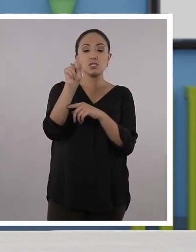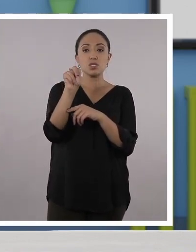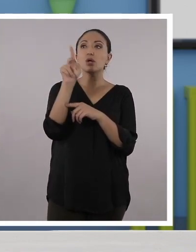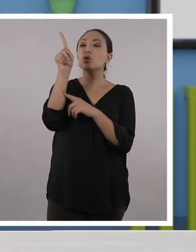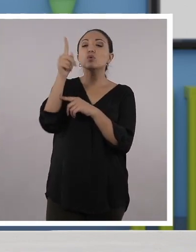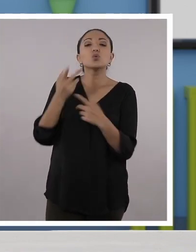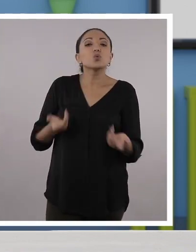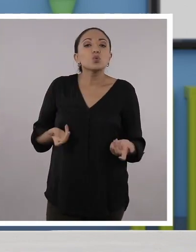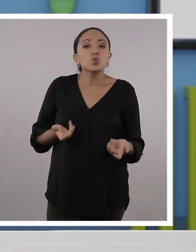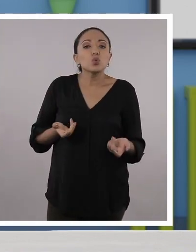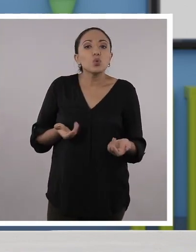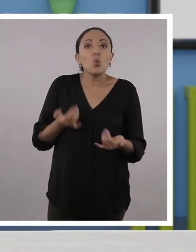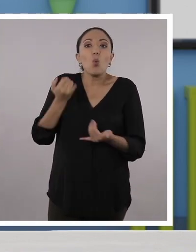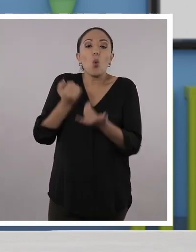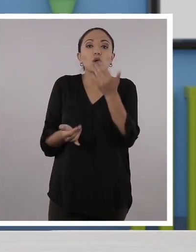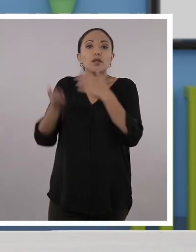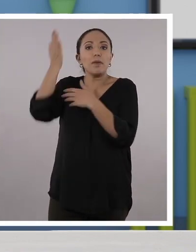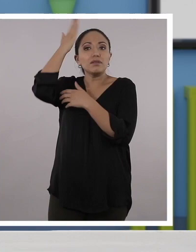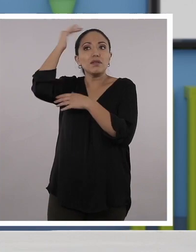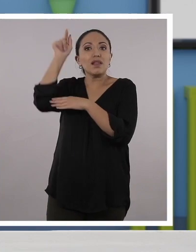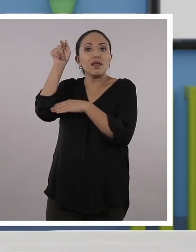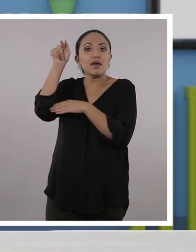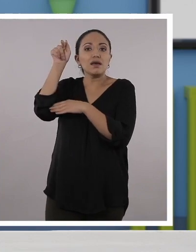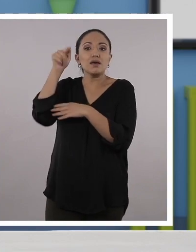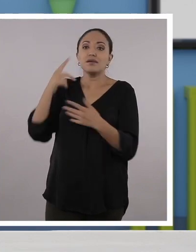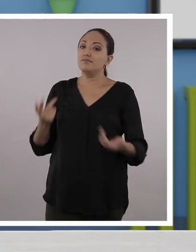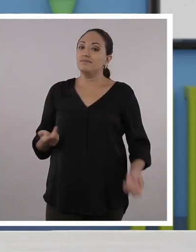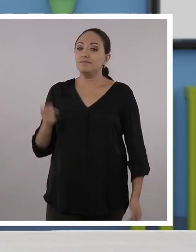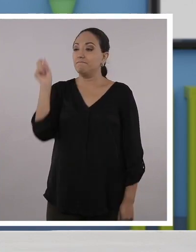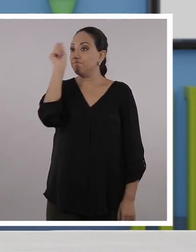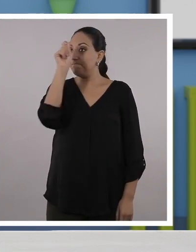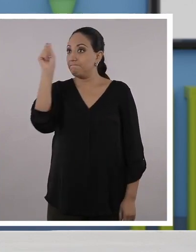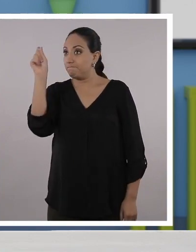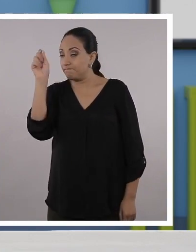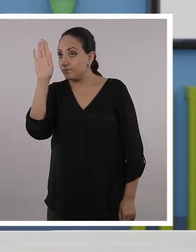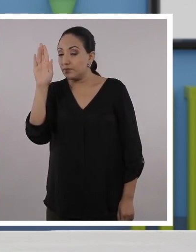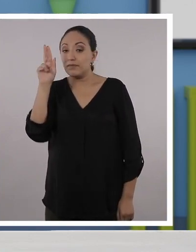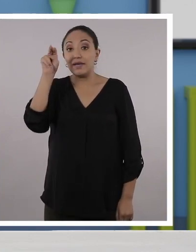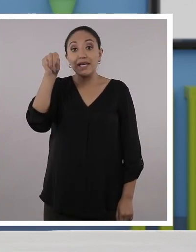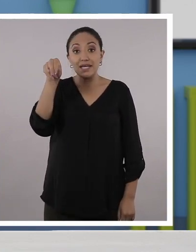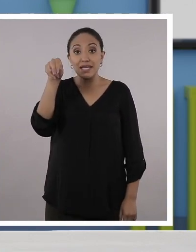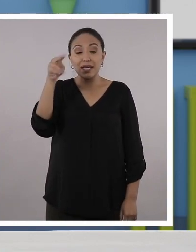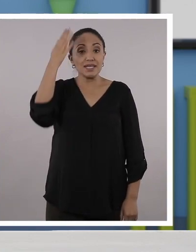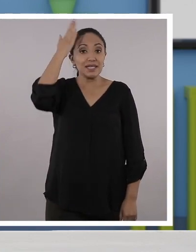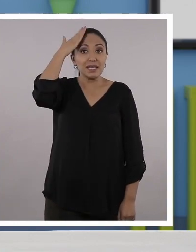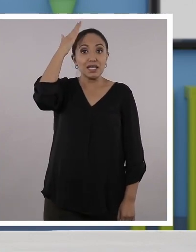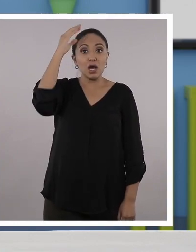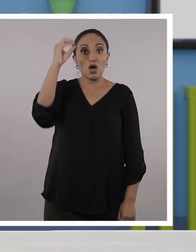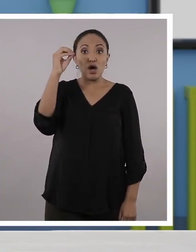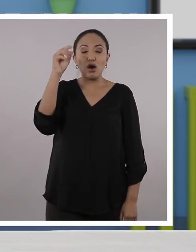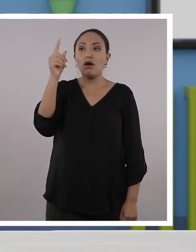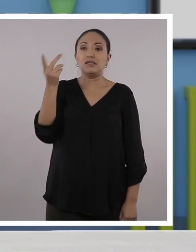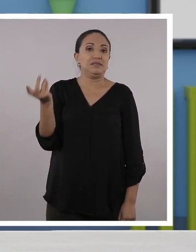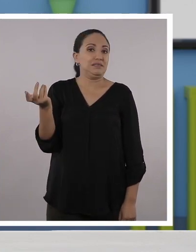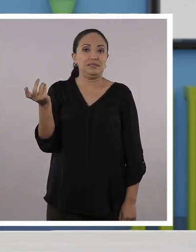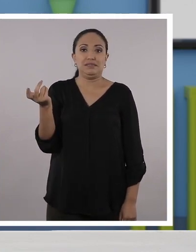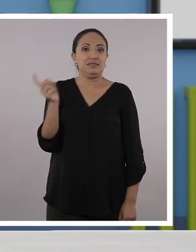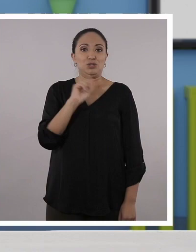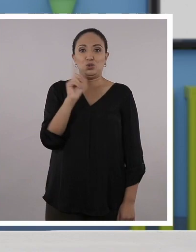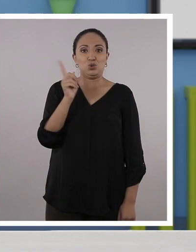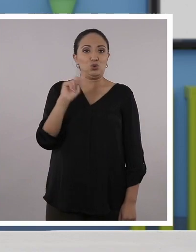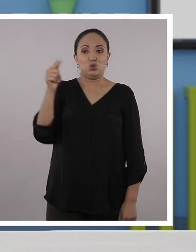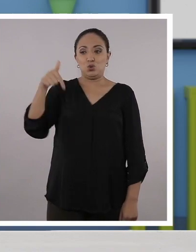Está la fuerza en la última sílaba. Sí, Santi. Vamos a enseñar. Y está terminada en N. Entonces, es una palabra